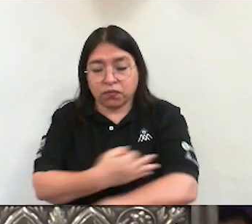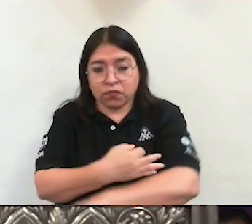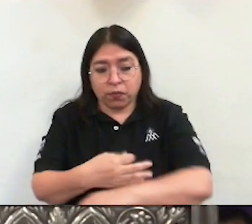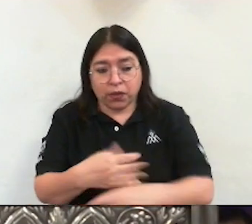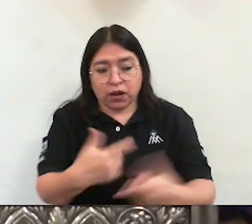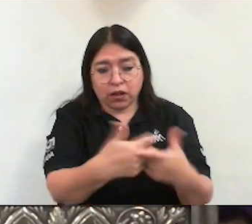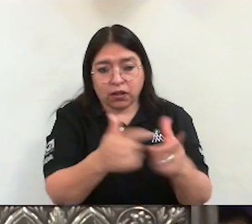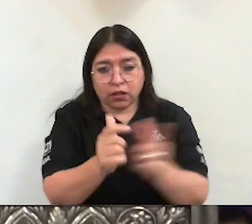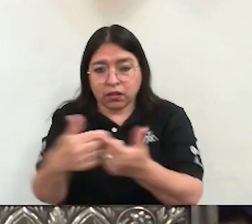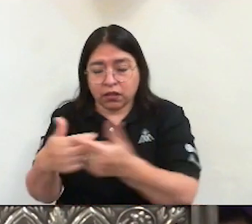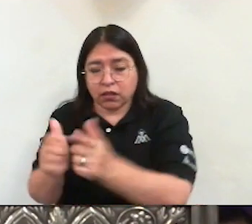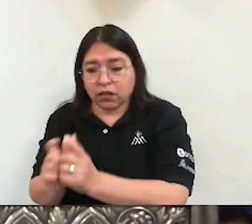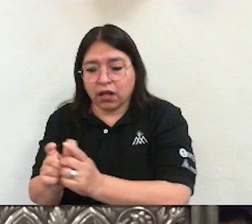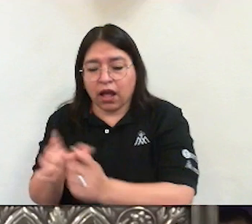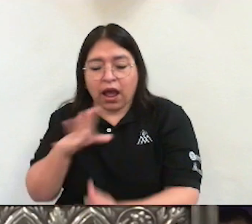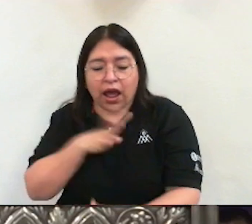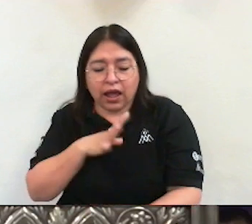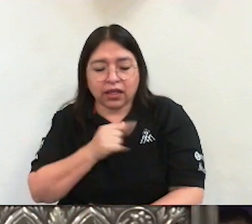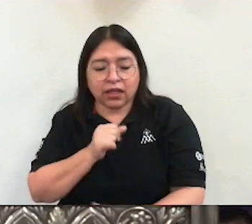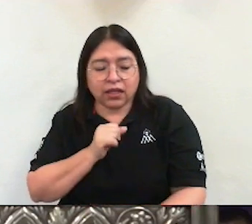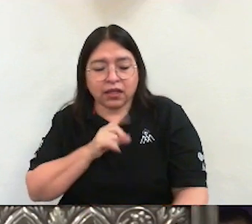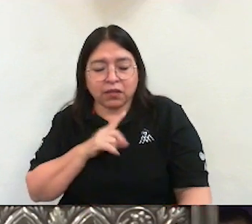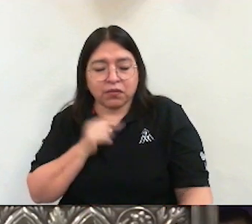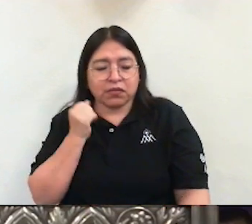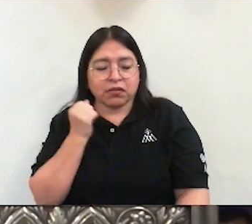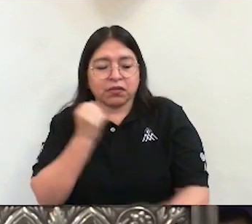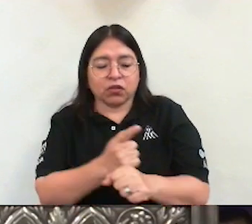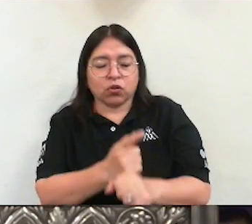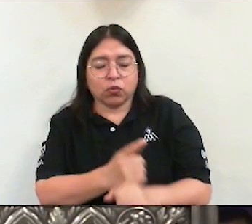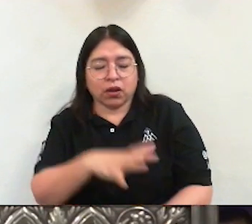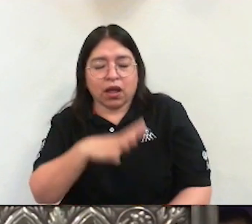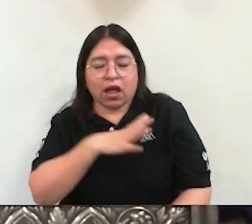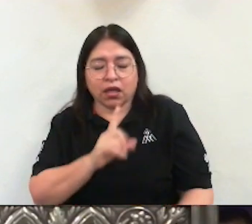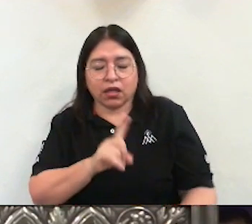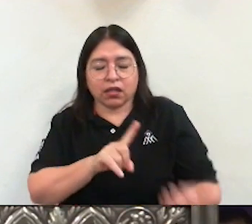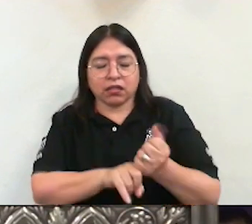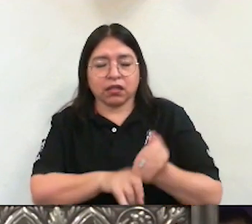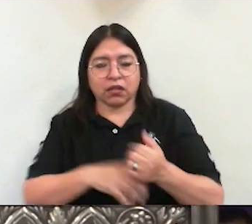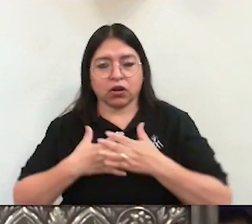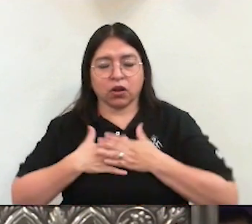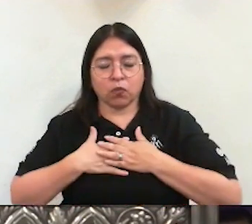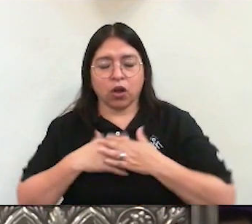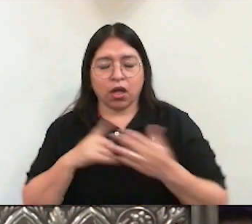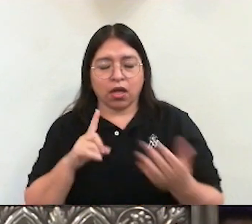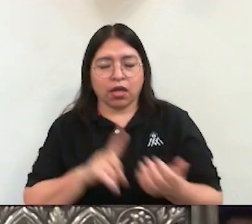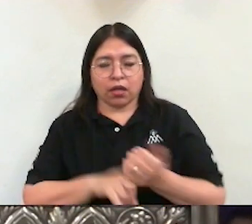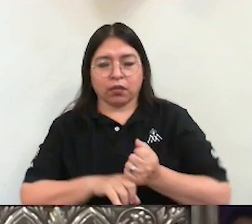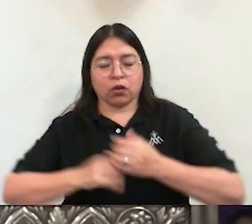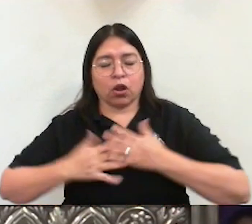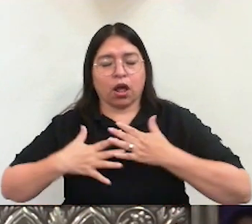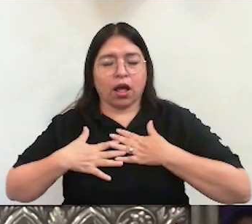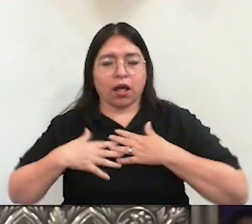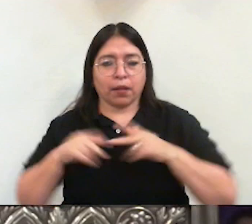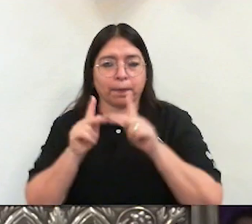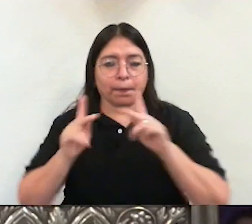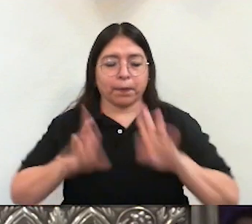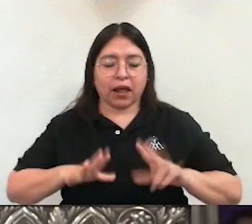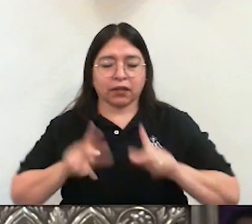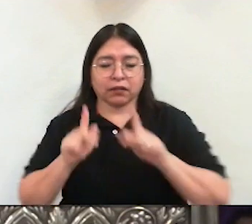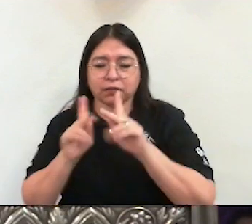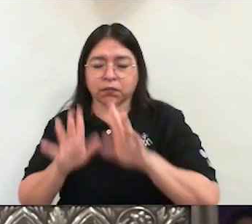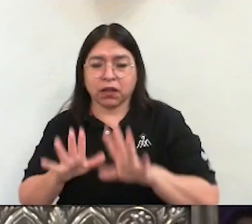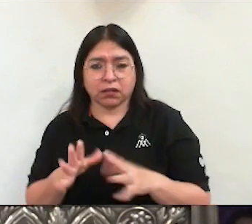un nido de amor y una escuela de paz. No más